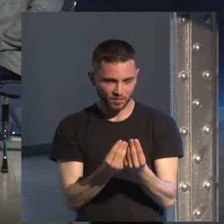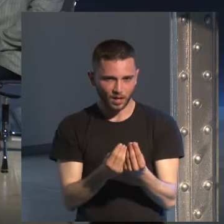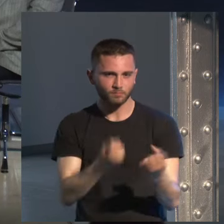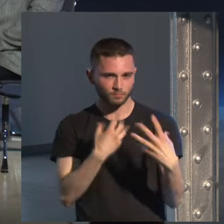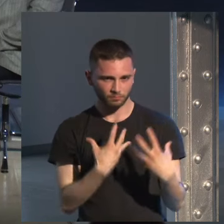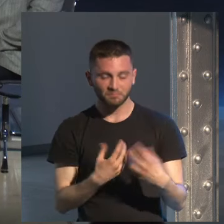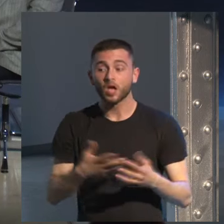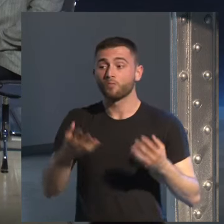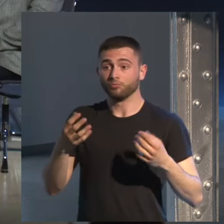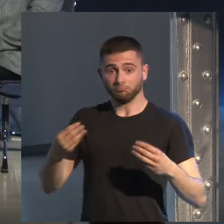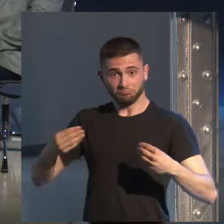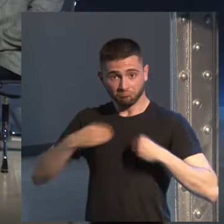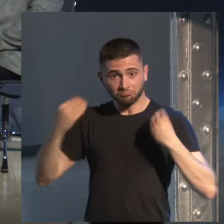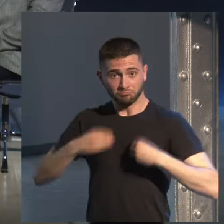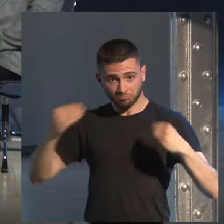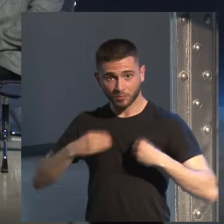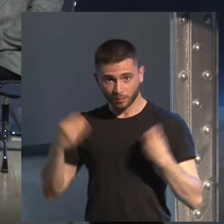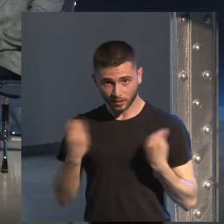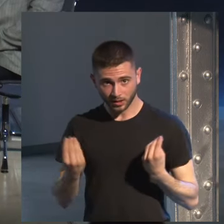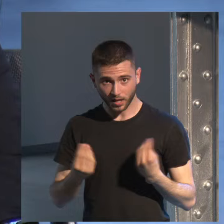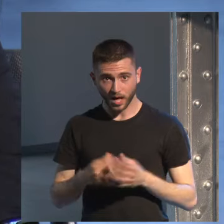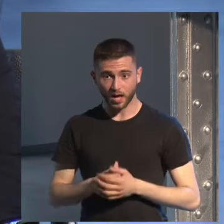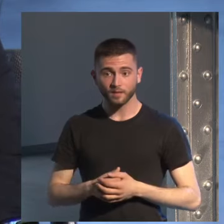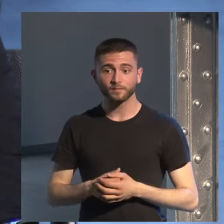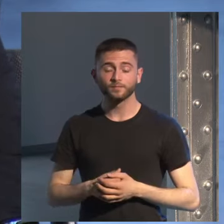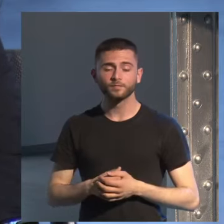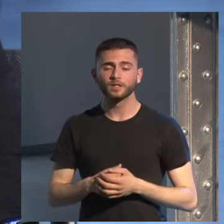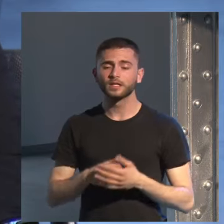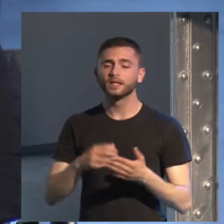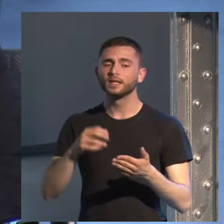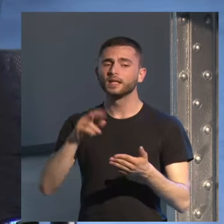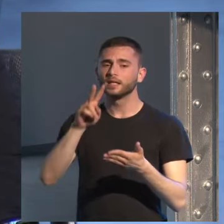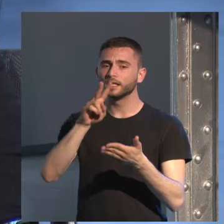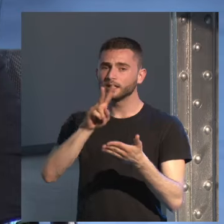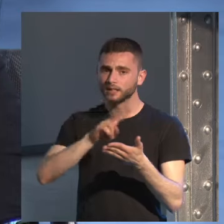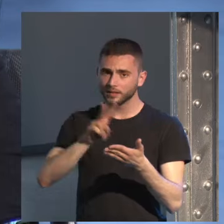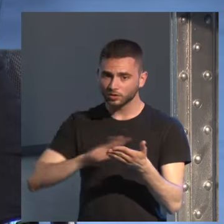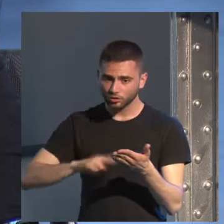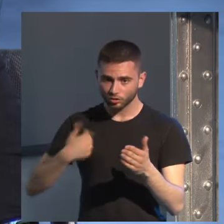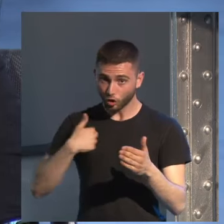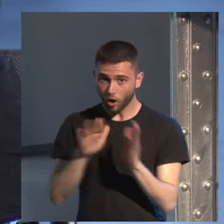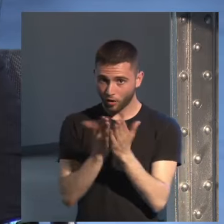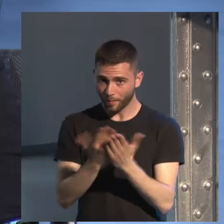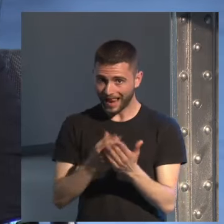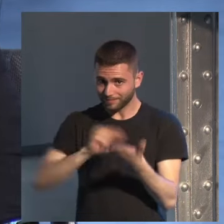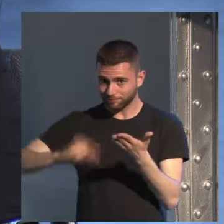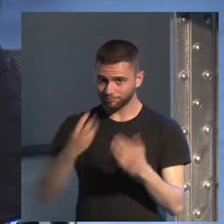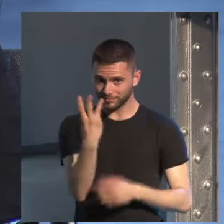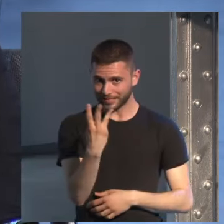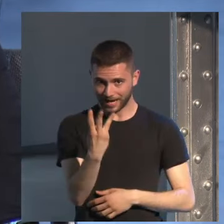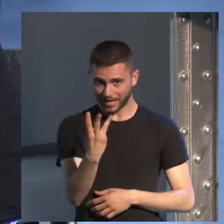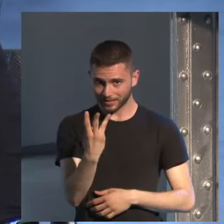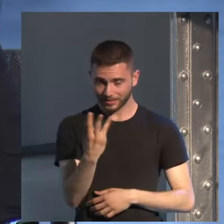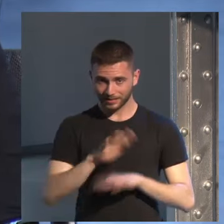divertida. Me dio más lectores. No esperaba... Tenía solo tres novelas escritas de Petra Delicado.